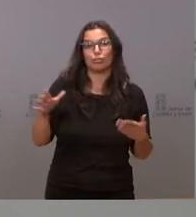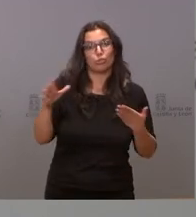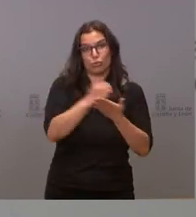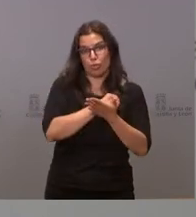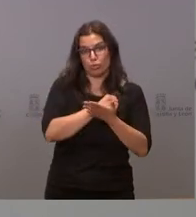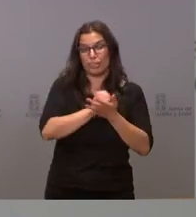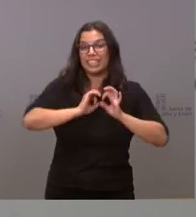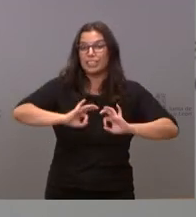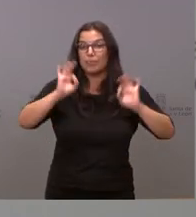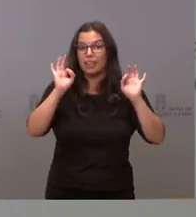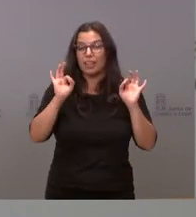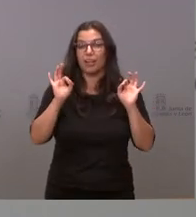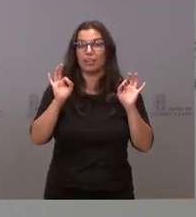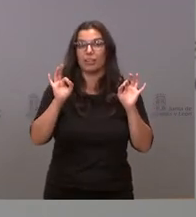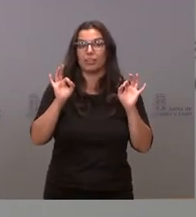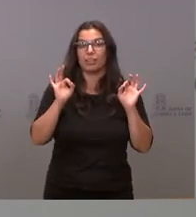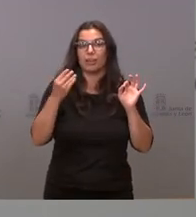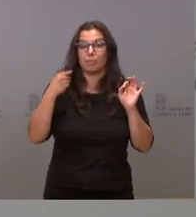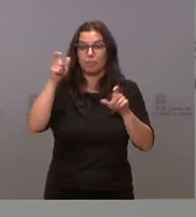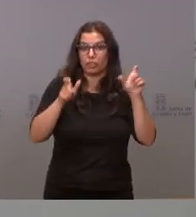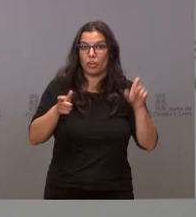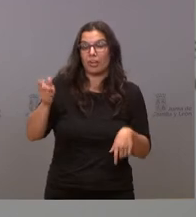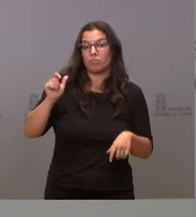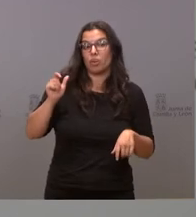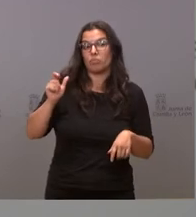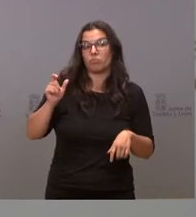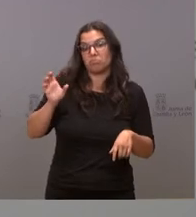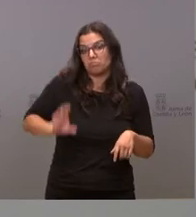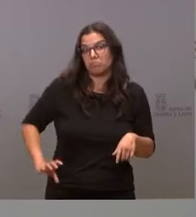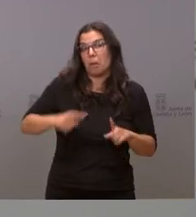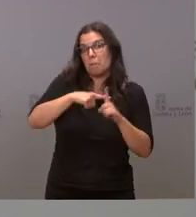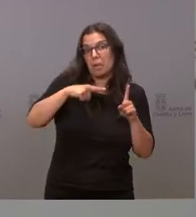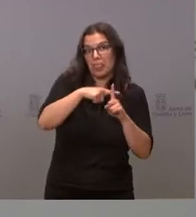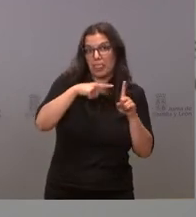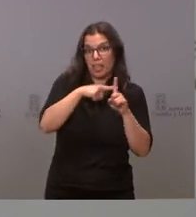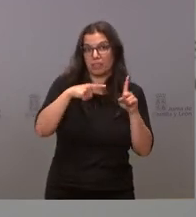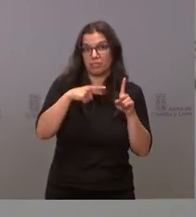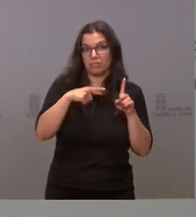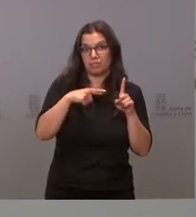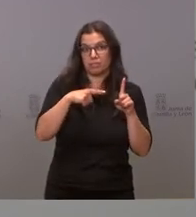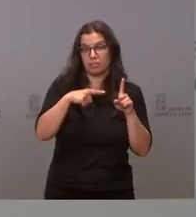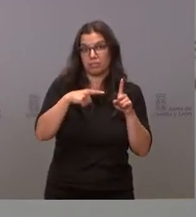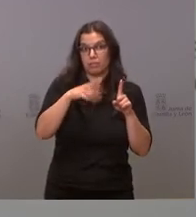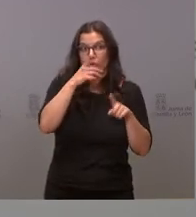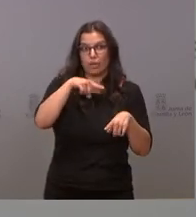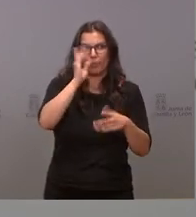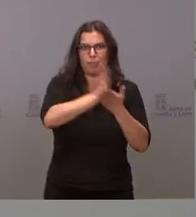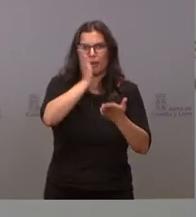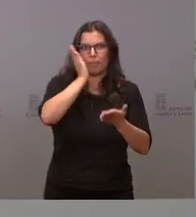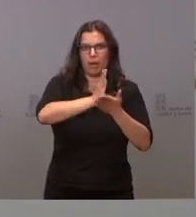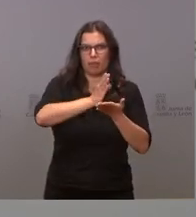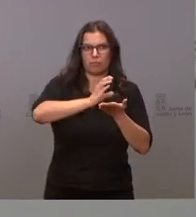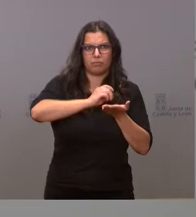especialmente a las clases medias que son quienes estaban viendo penalizadas